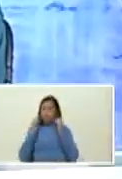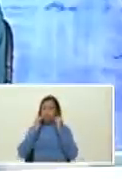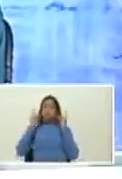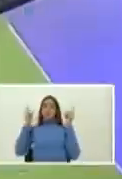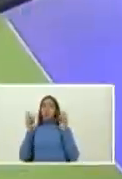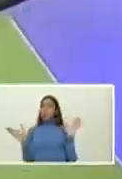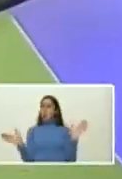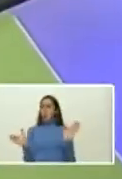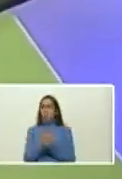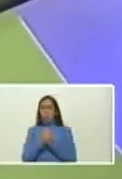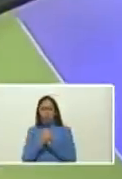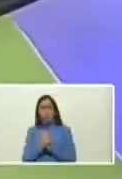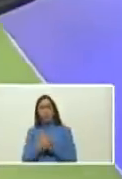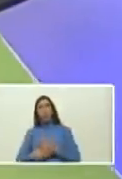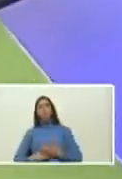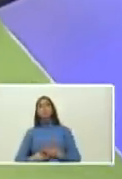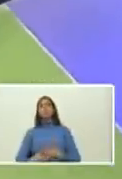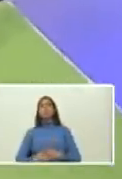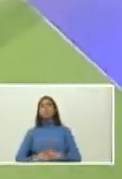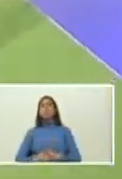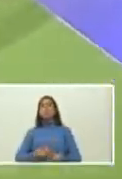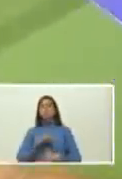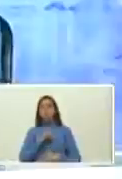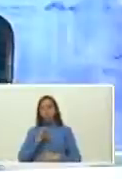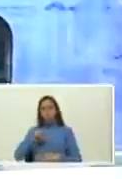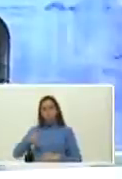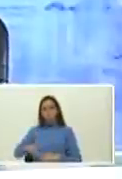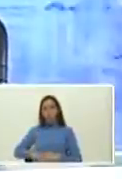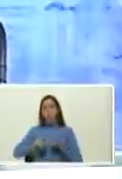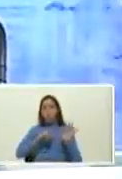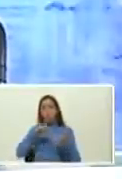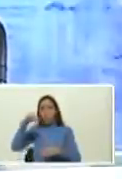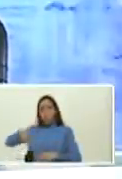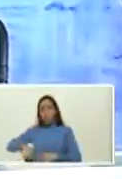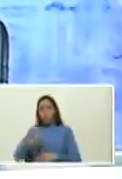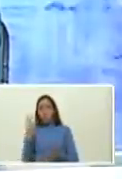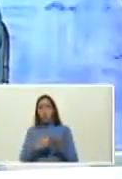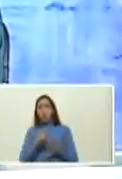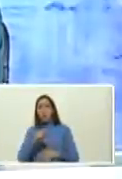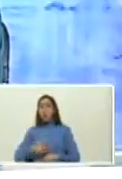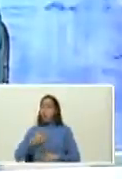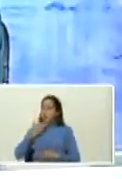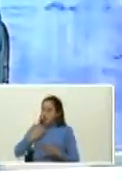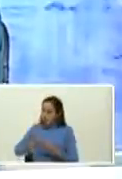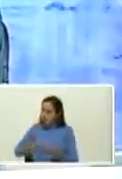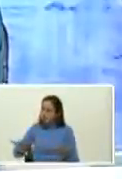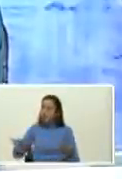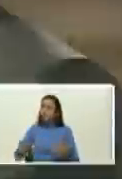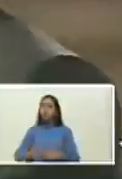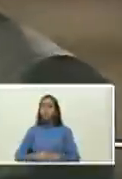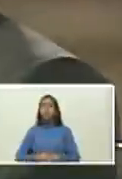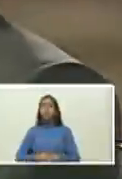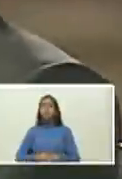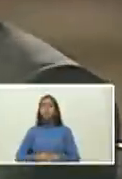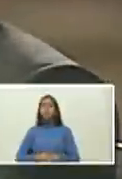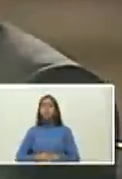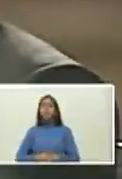mi amistad Ignacio Ramonet 7 de noviembre de 2021 muchas gracias Ignacio